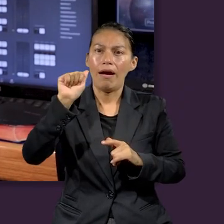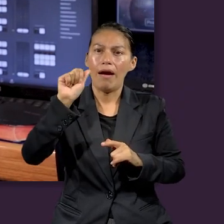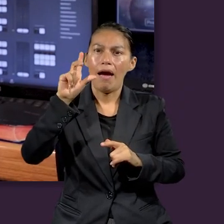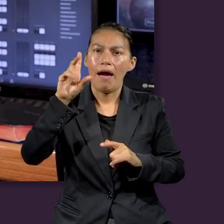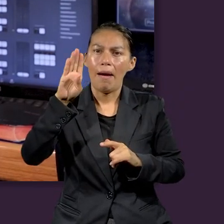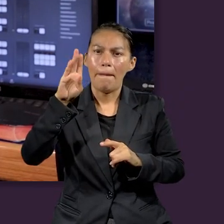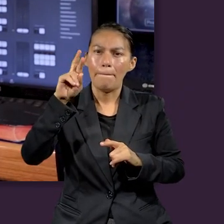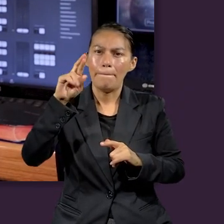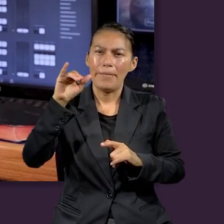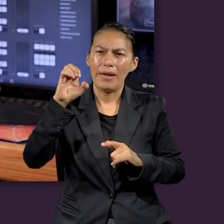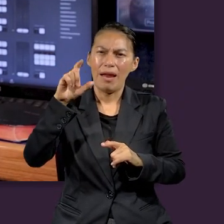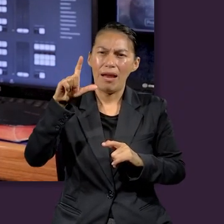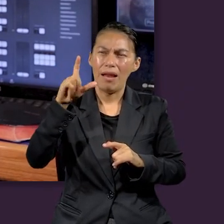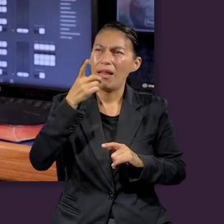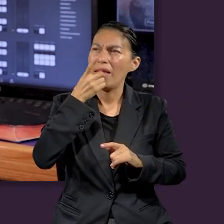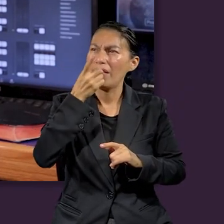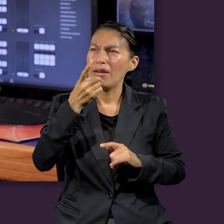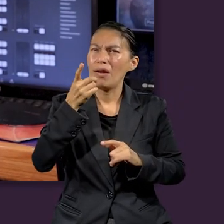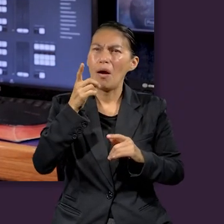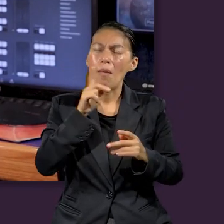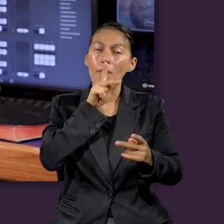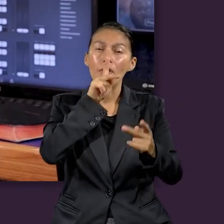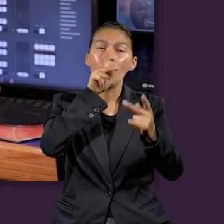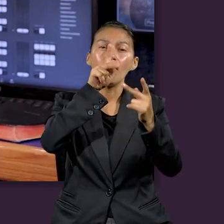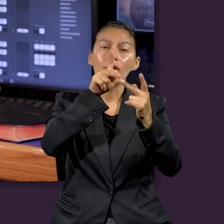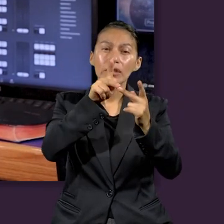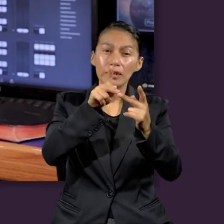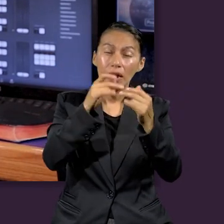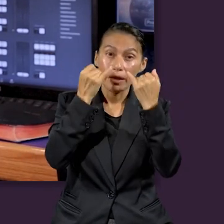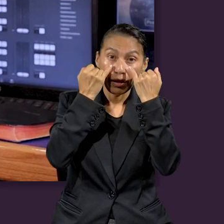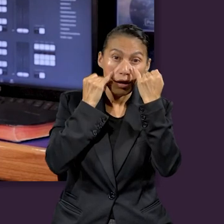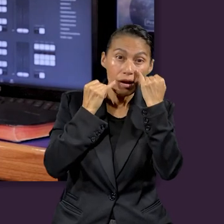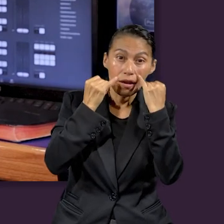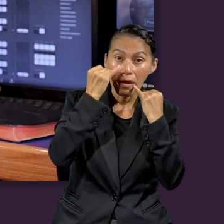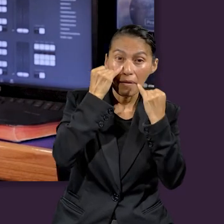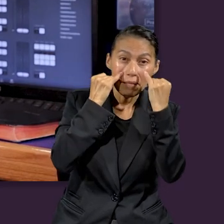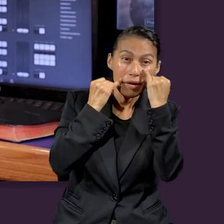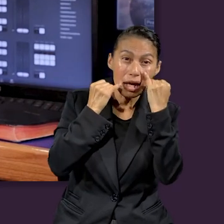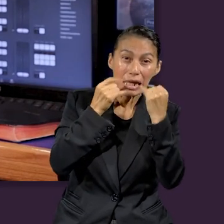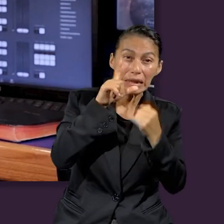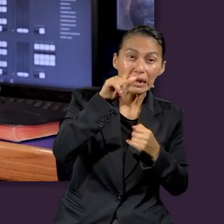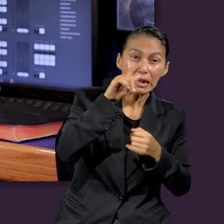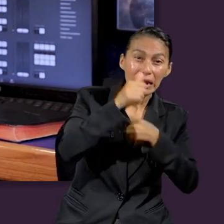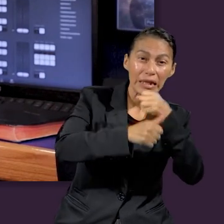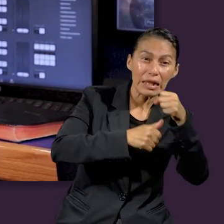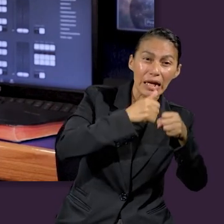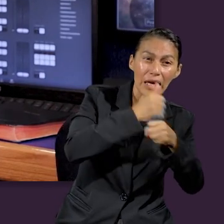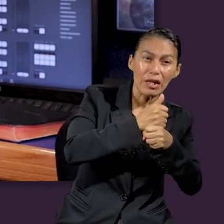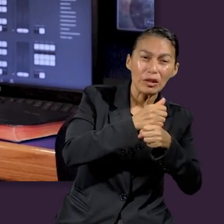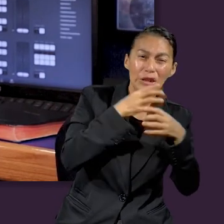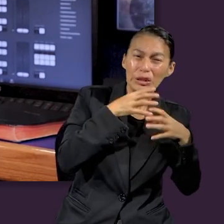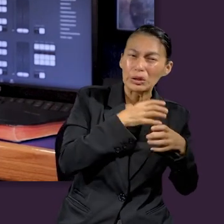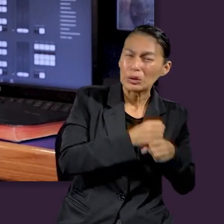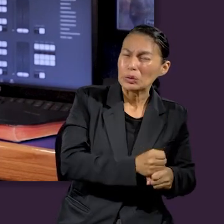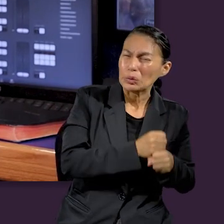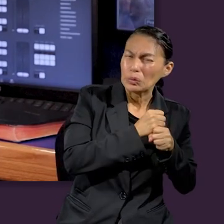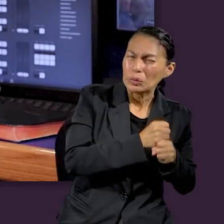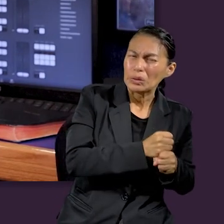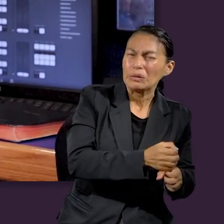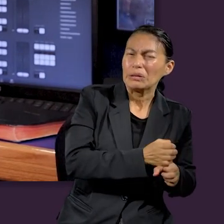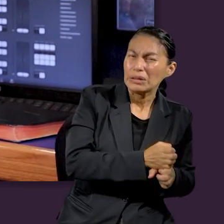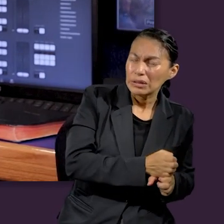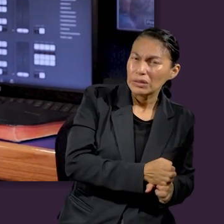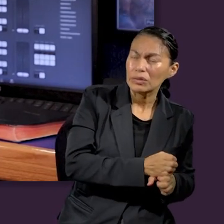para hacerle entender a Daniel la relación que había entre la profecía de Jeremías, de los 70 años de cautiverio y los 2